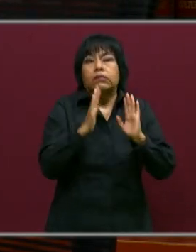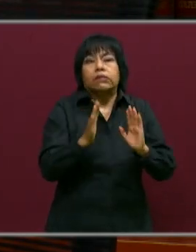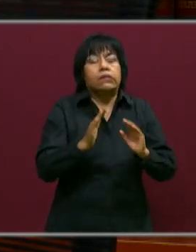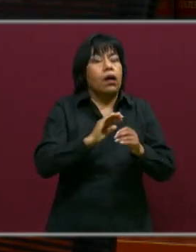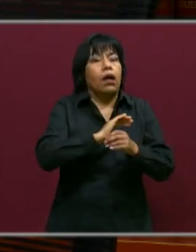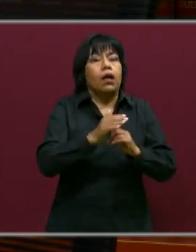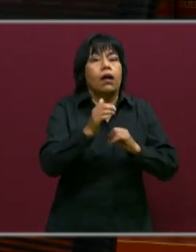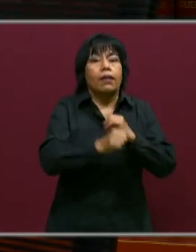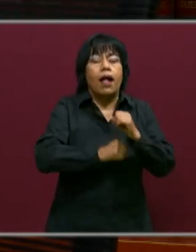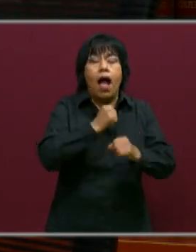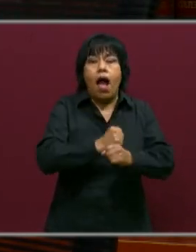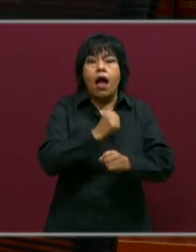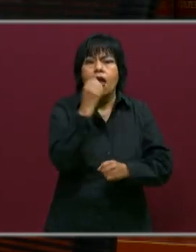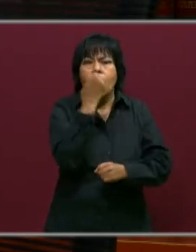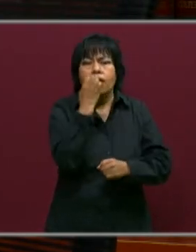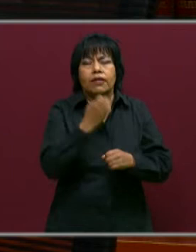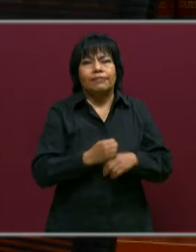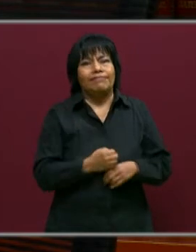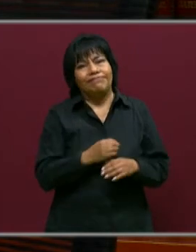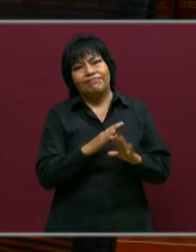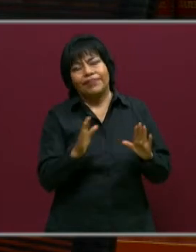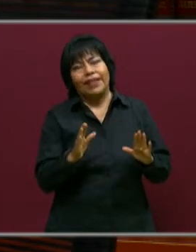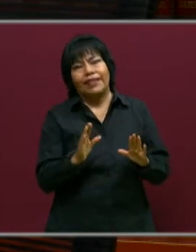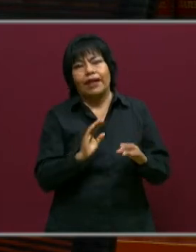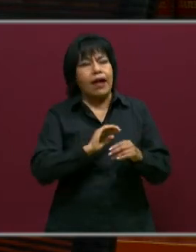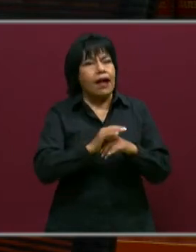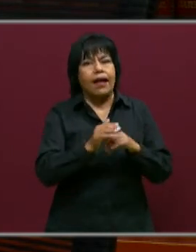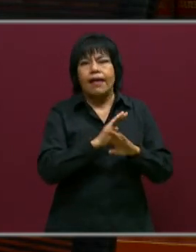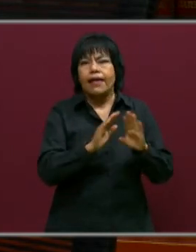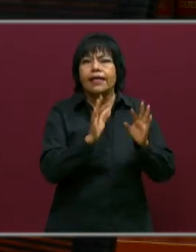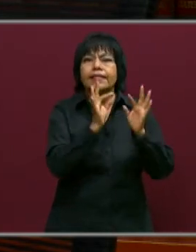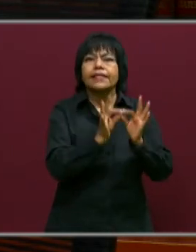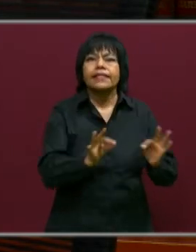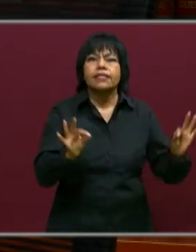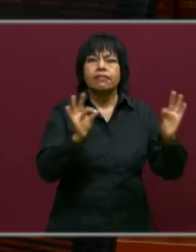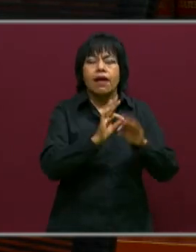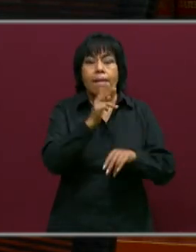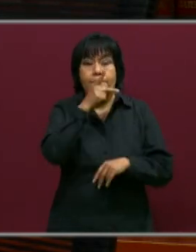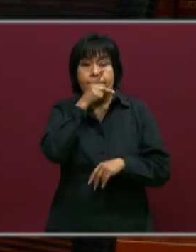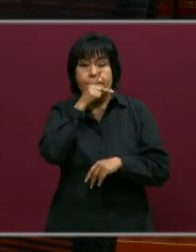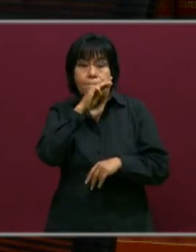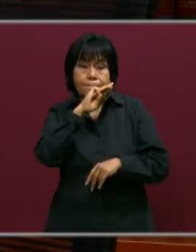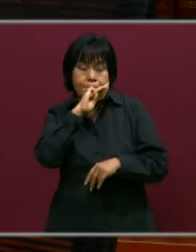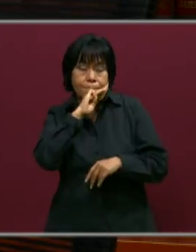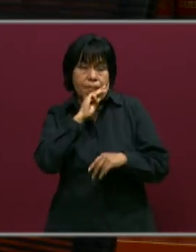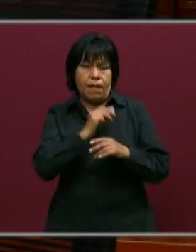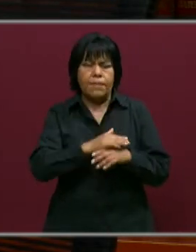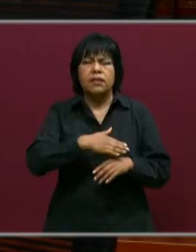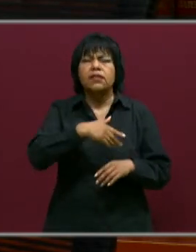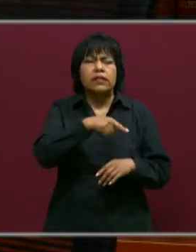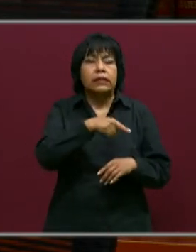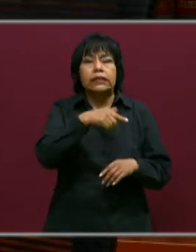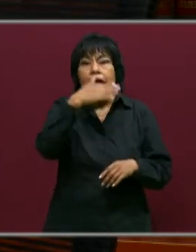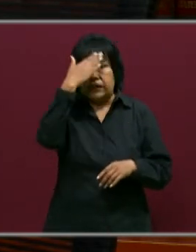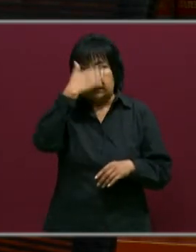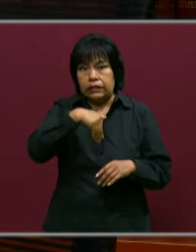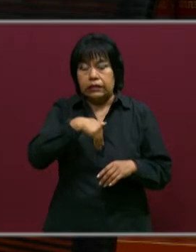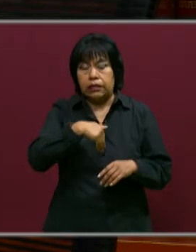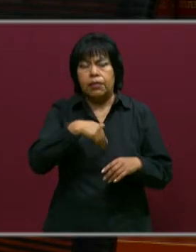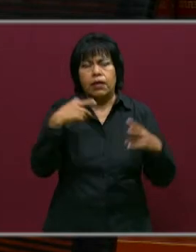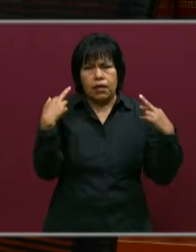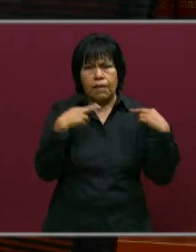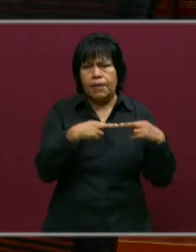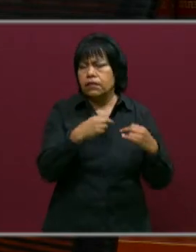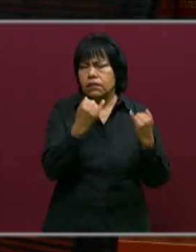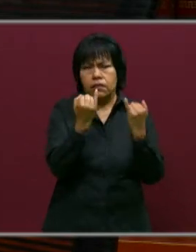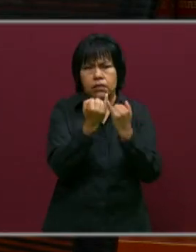cierre de ciclo escolar y en ese cierre de ciclo escolar es importante que el padre de familia sepa, y la educadora también,